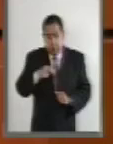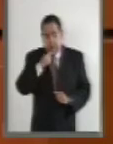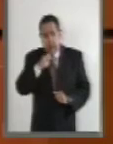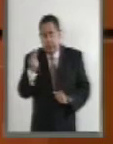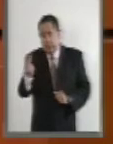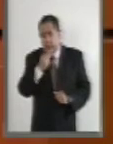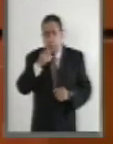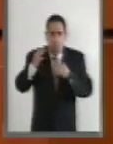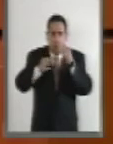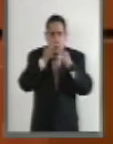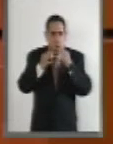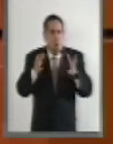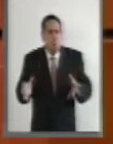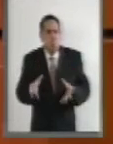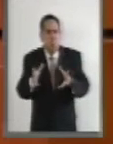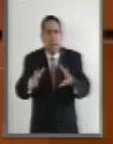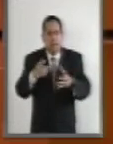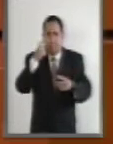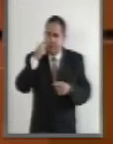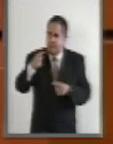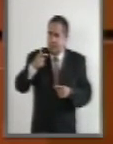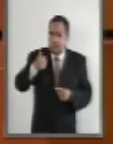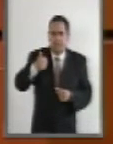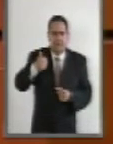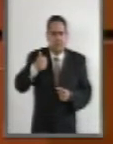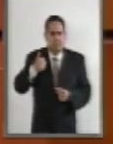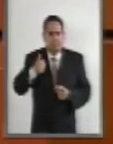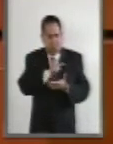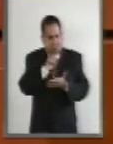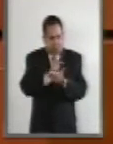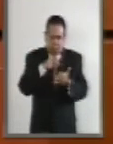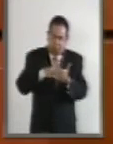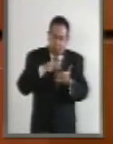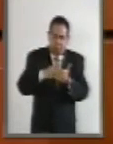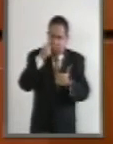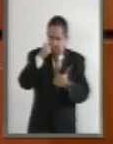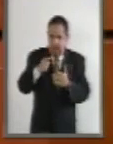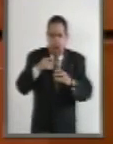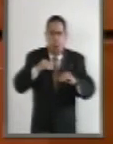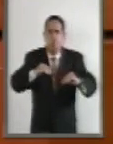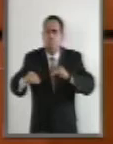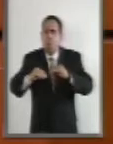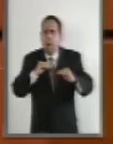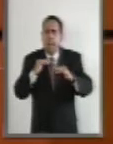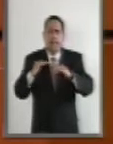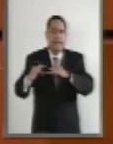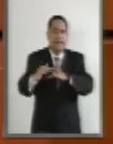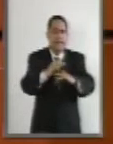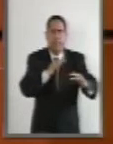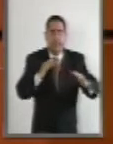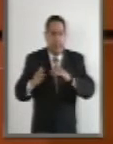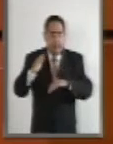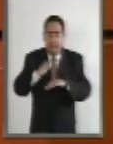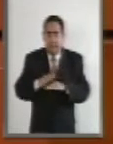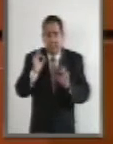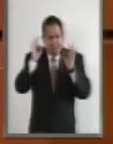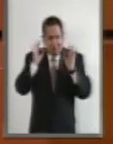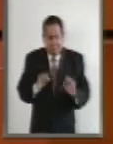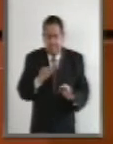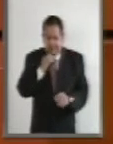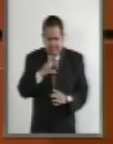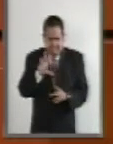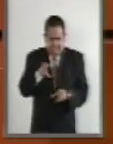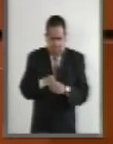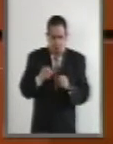promover medidas legislativas enfocadas a una movilidad eficaz que establezcan la concurrencia